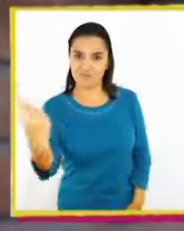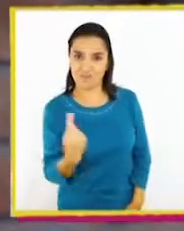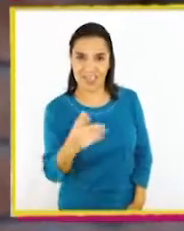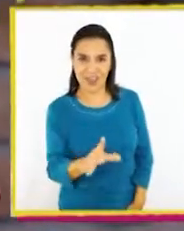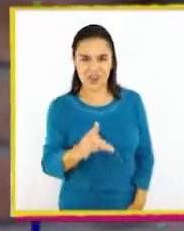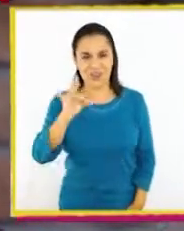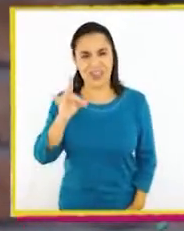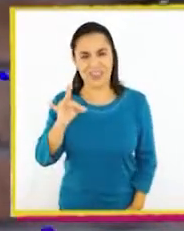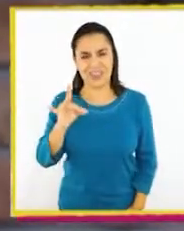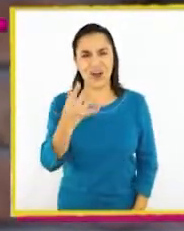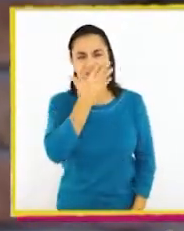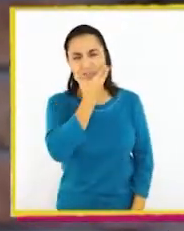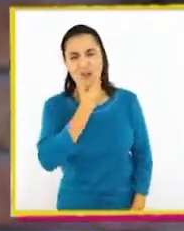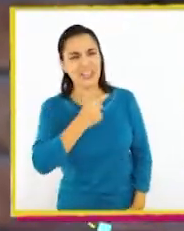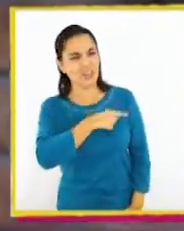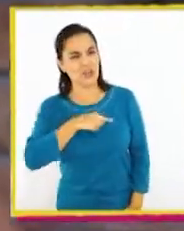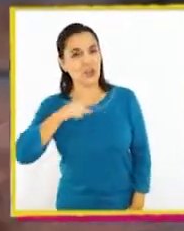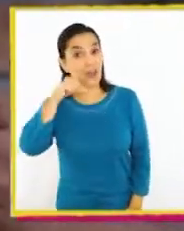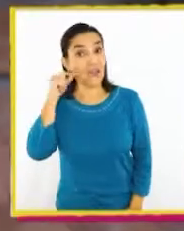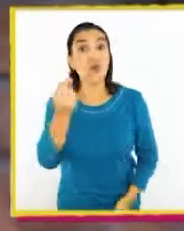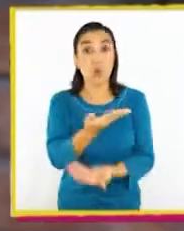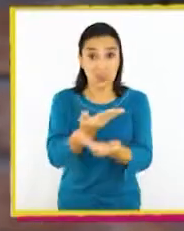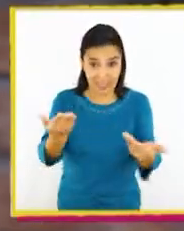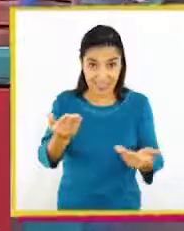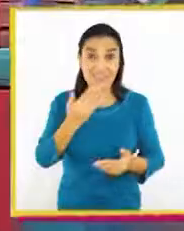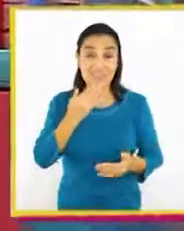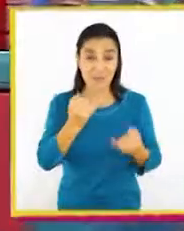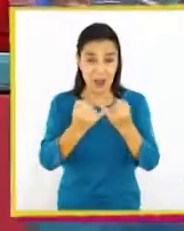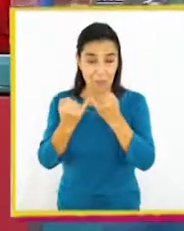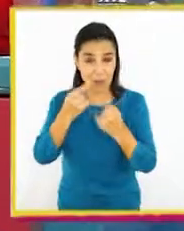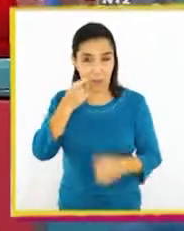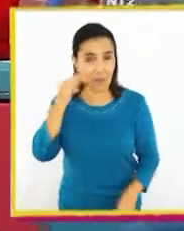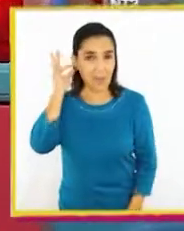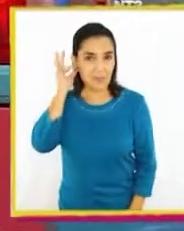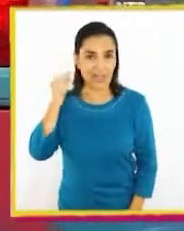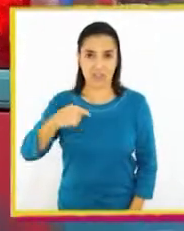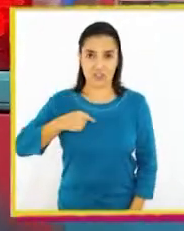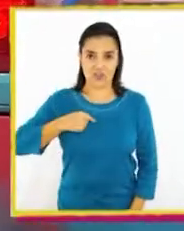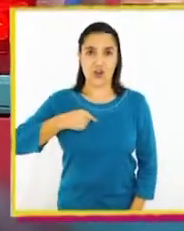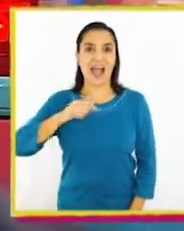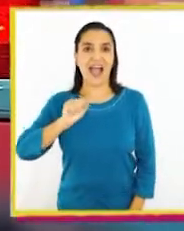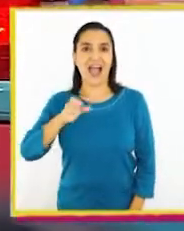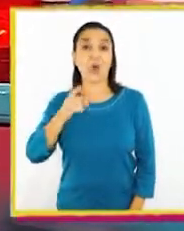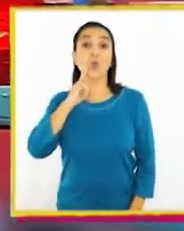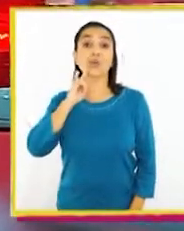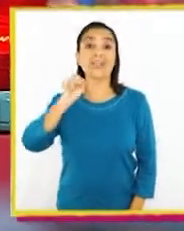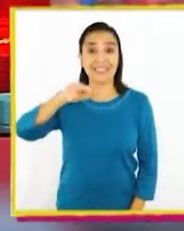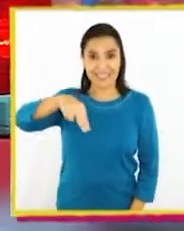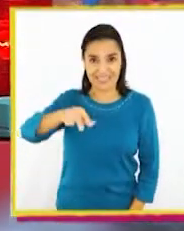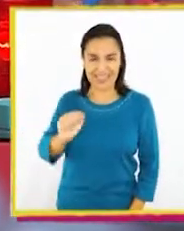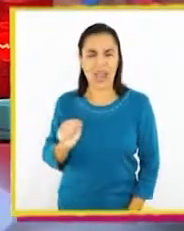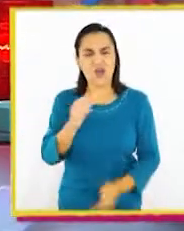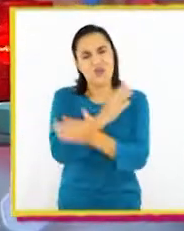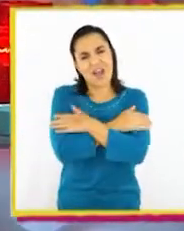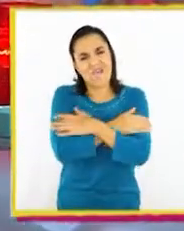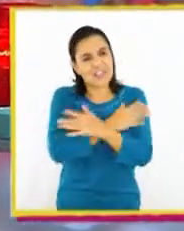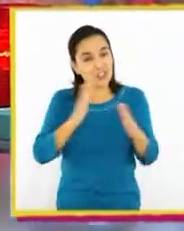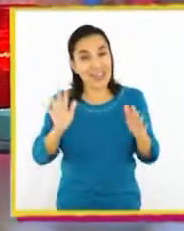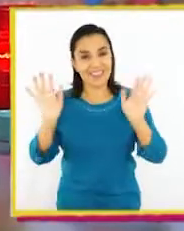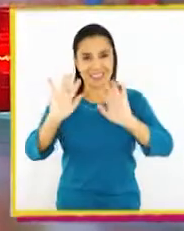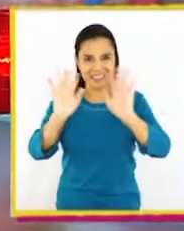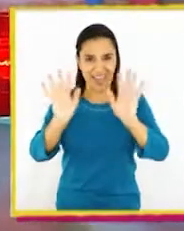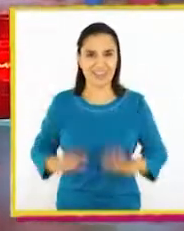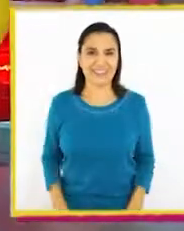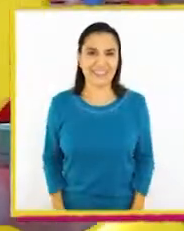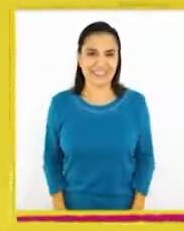Y que te quede lindo el nombre, Aref. Y a ustedes también, amigas y amigos. Soy Agustina. Y les mando un abrazo grande.